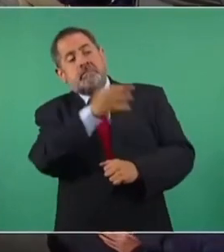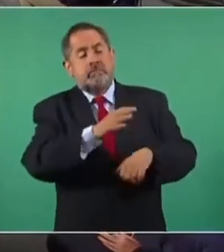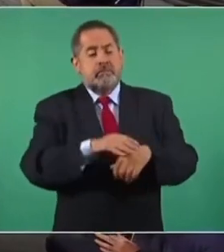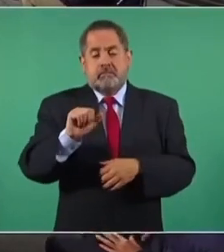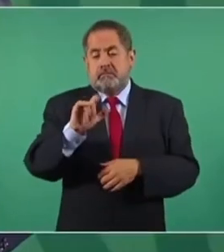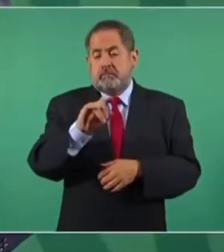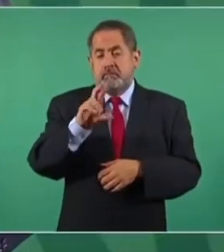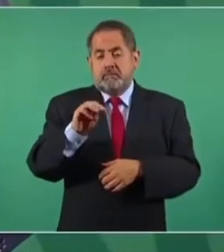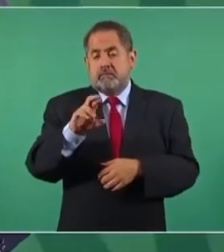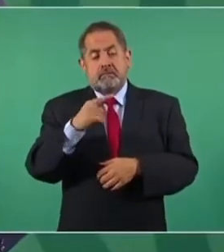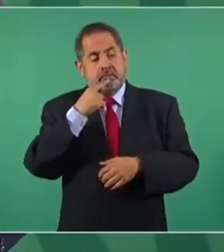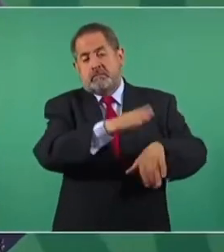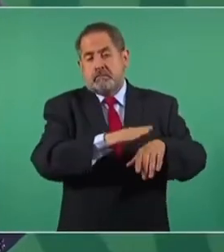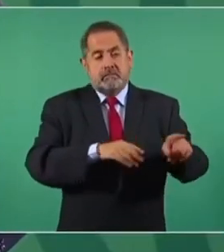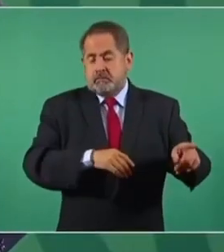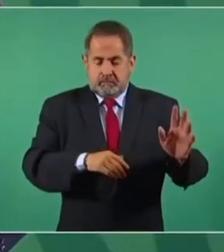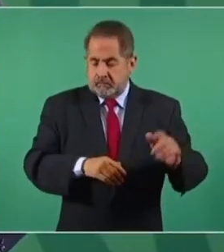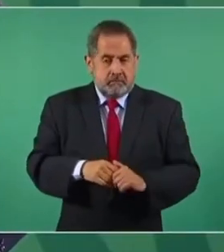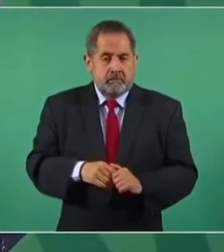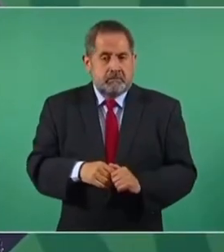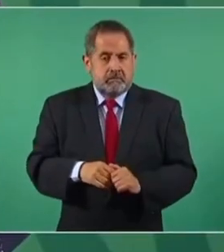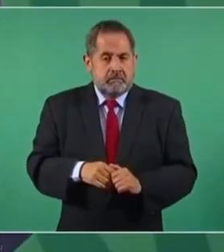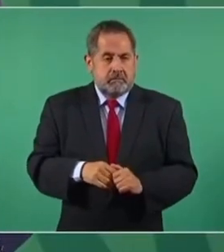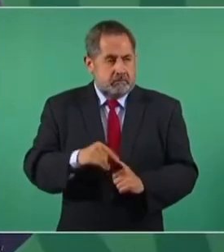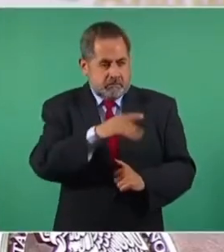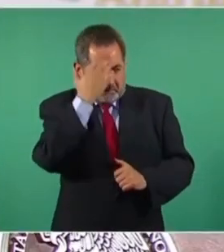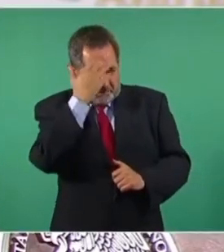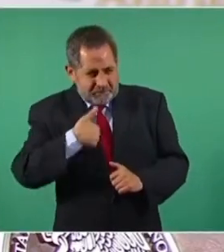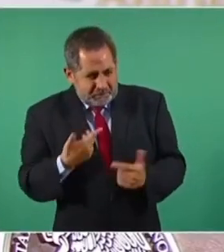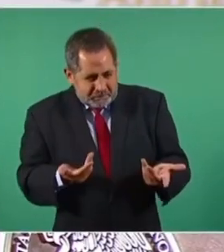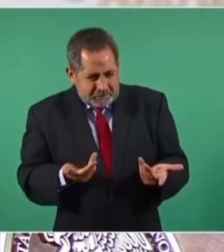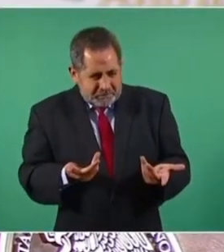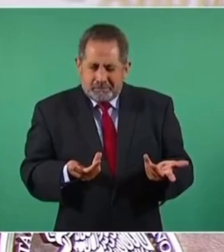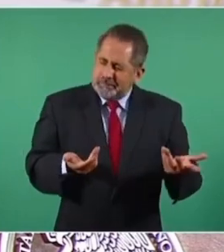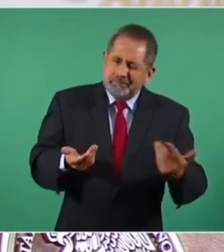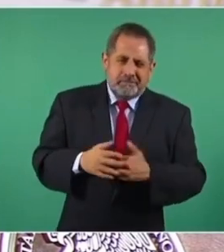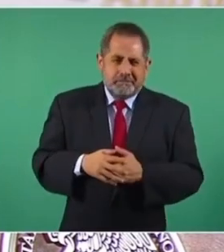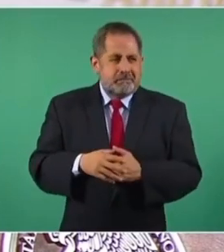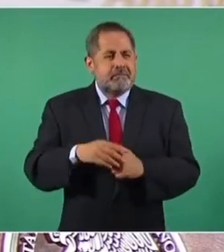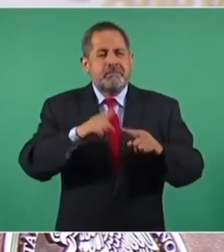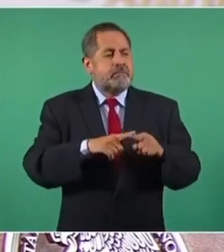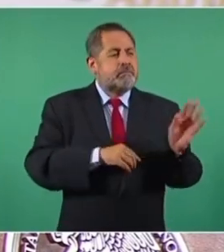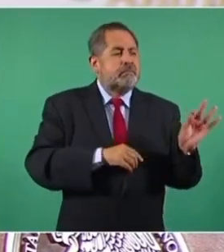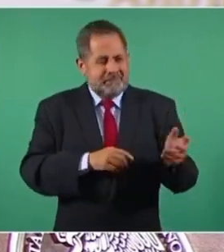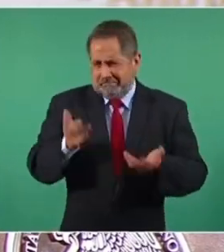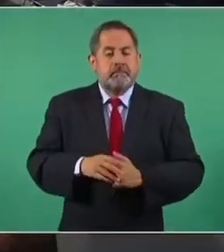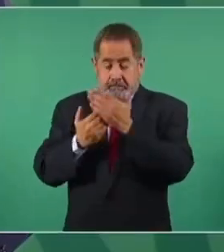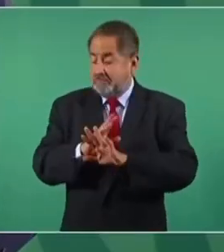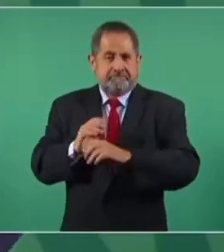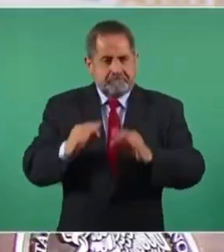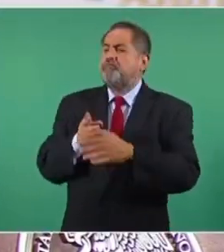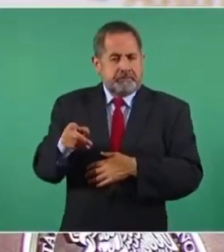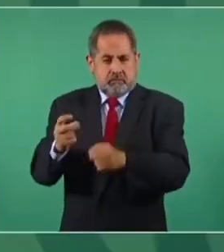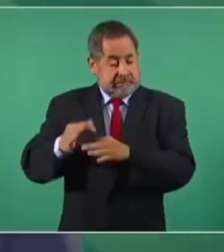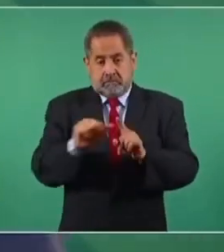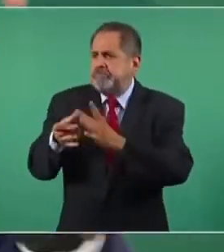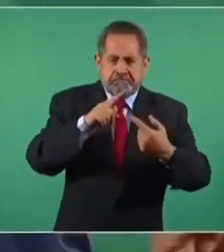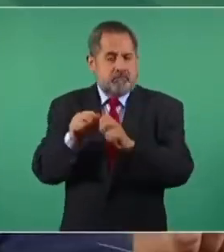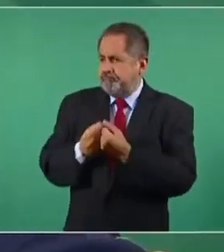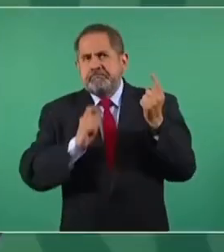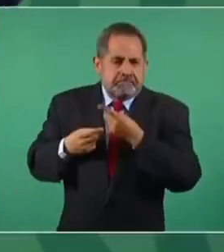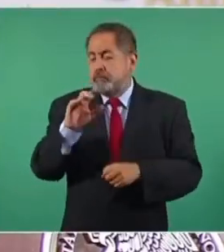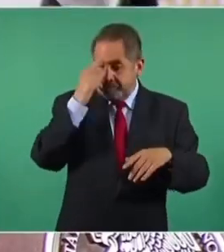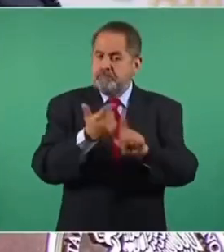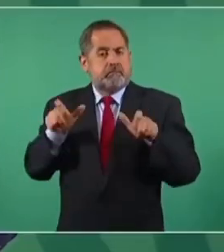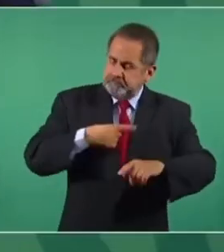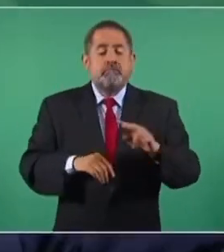o no me conoce, o lo mal informaron. No recibimos órdenes de